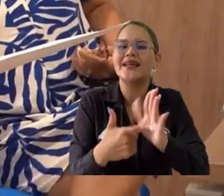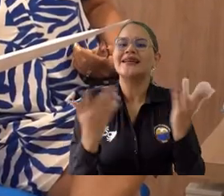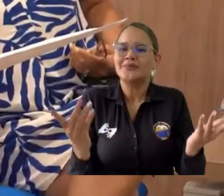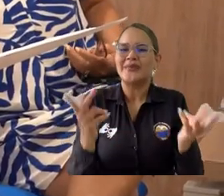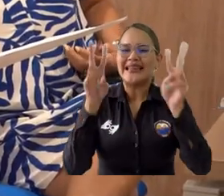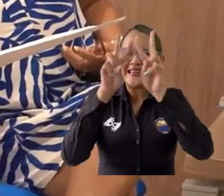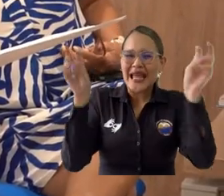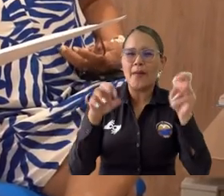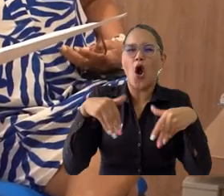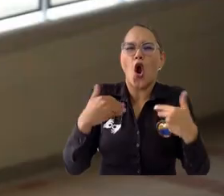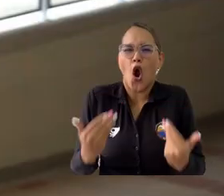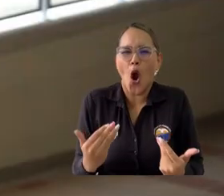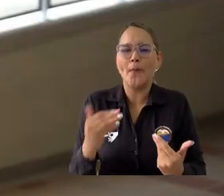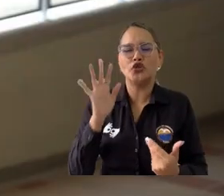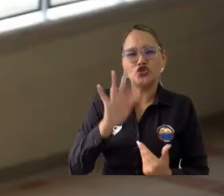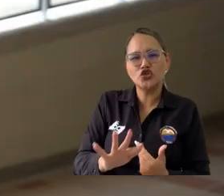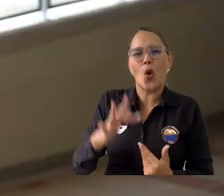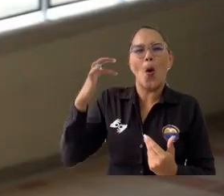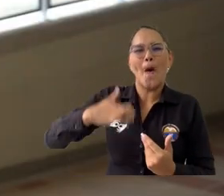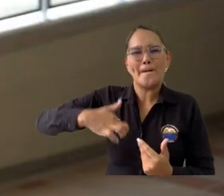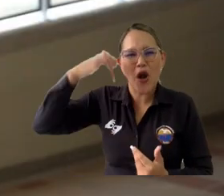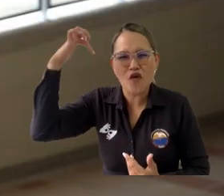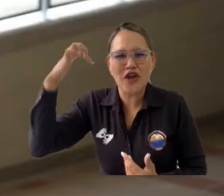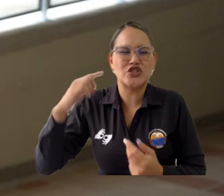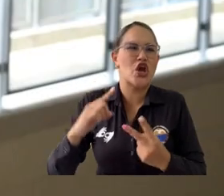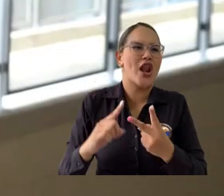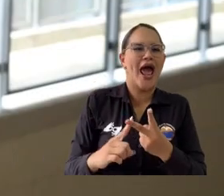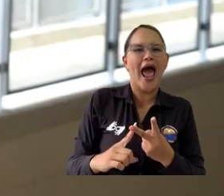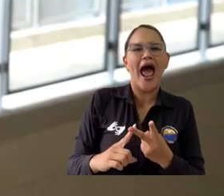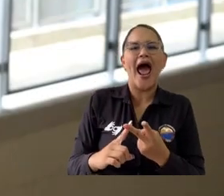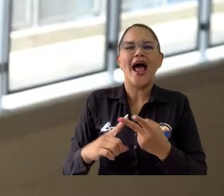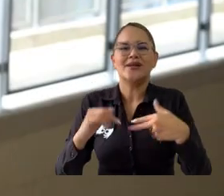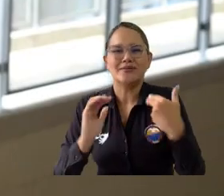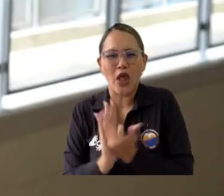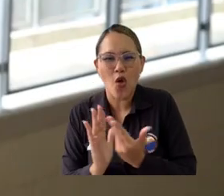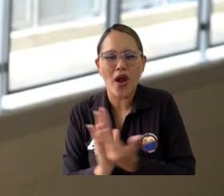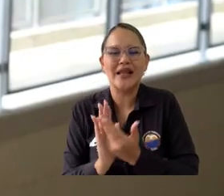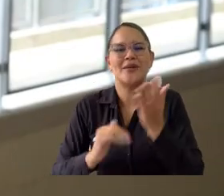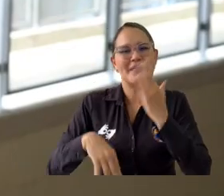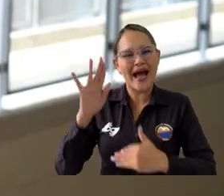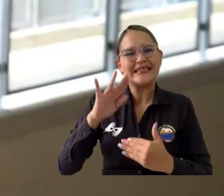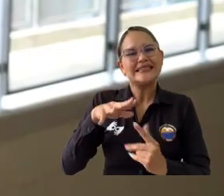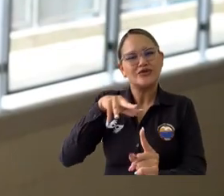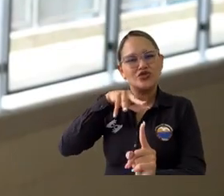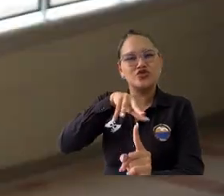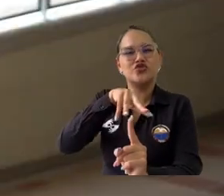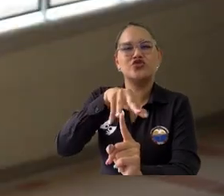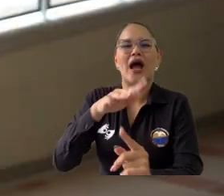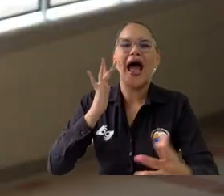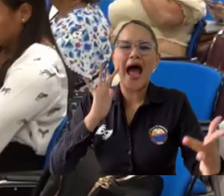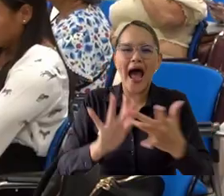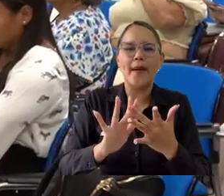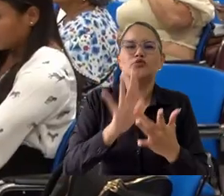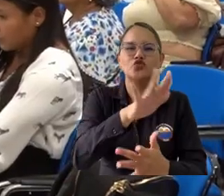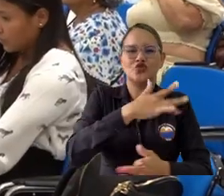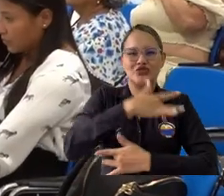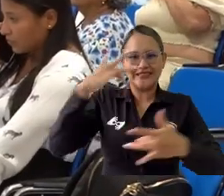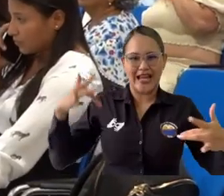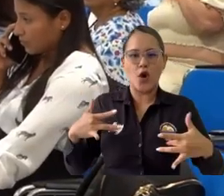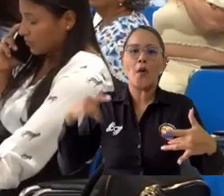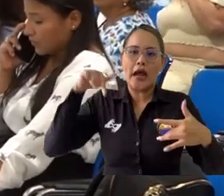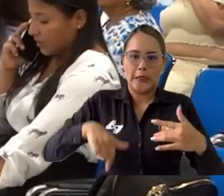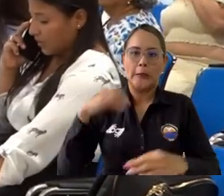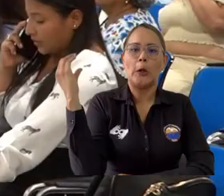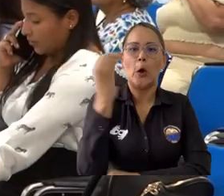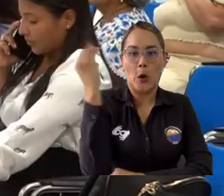afectan el desarrollo profesional y educativo de las profesiones del sector salud en el país. Durante este